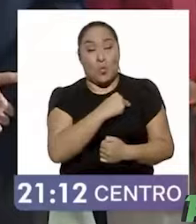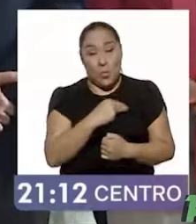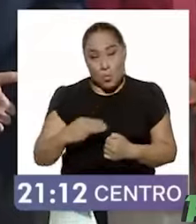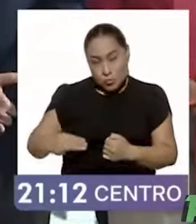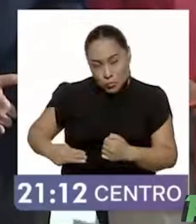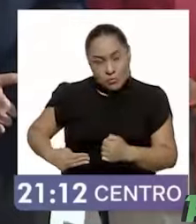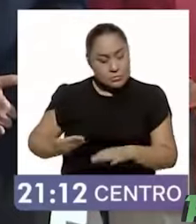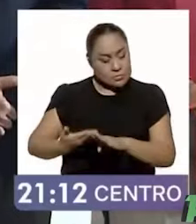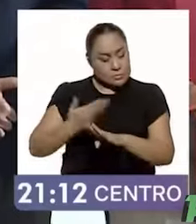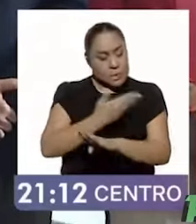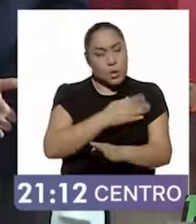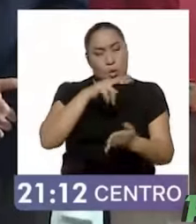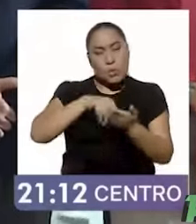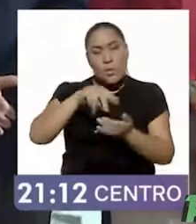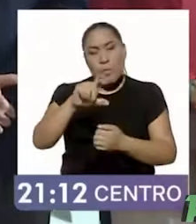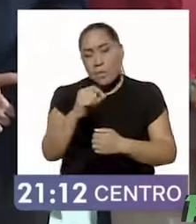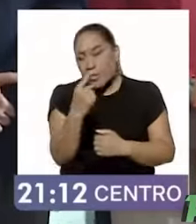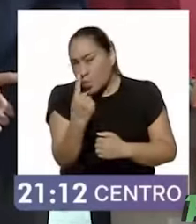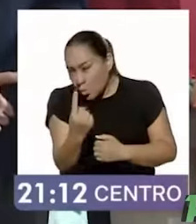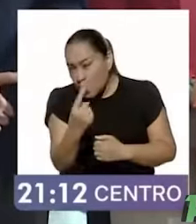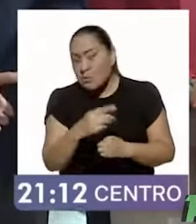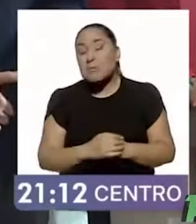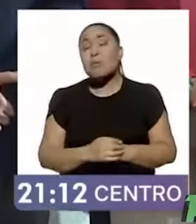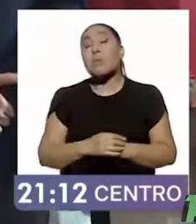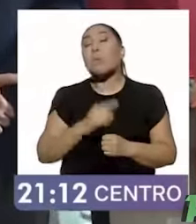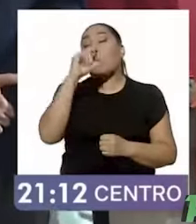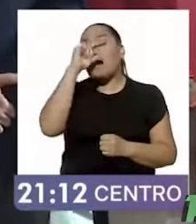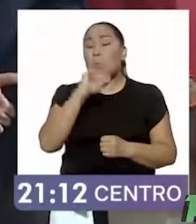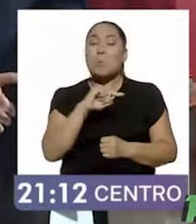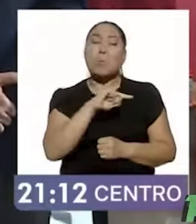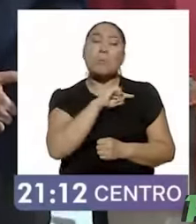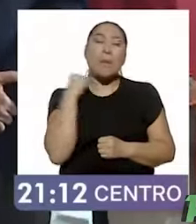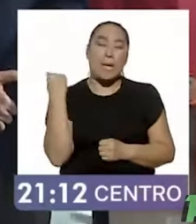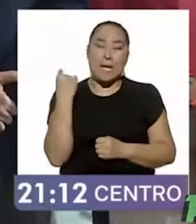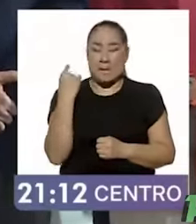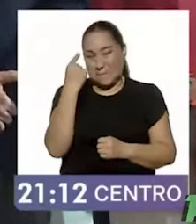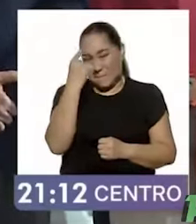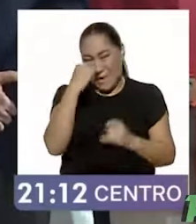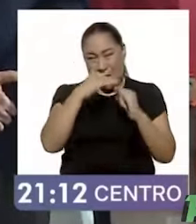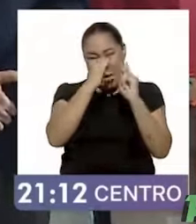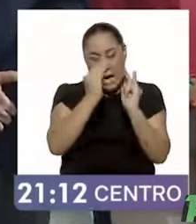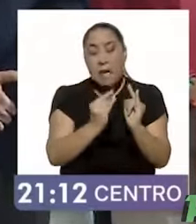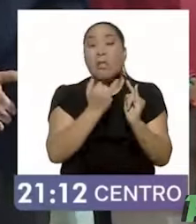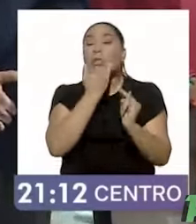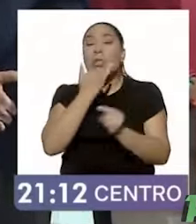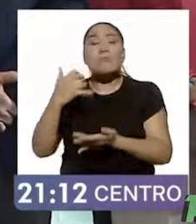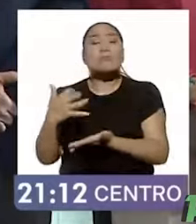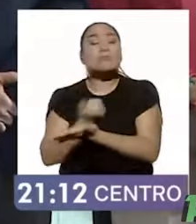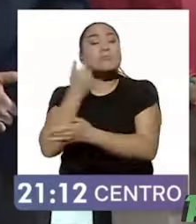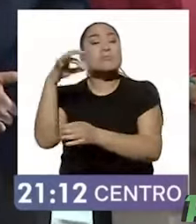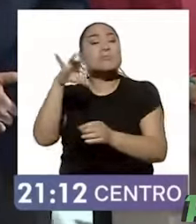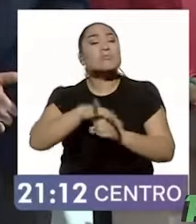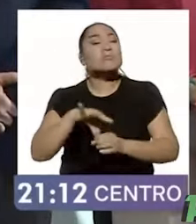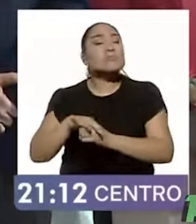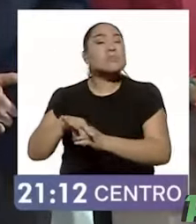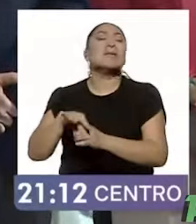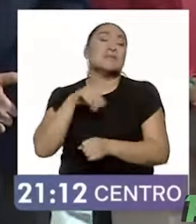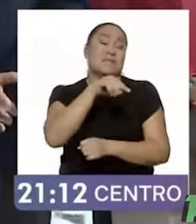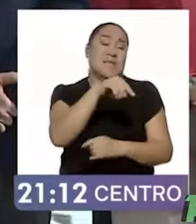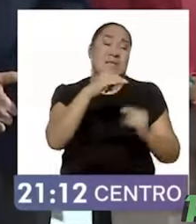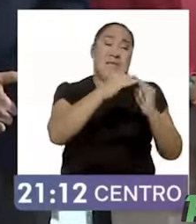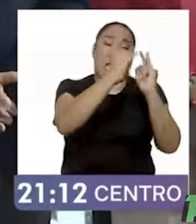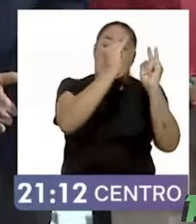en el dos mil veintiuno, que perdimos la mayoría de casillas, ganamos la elección, porque en las casillas